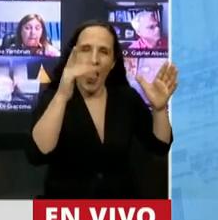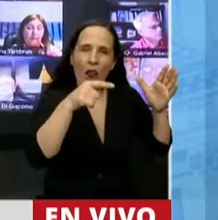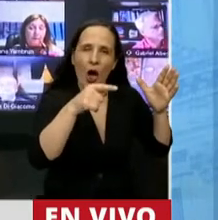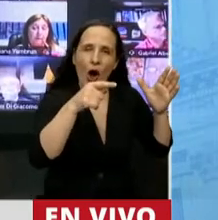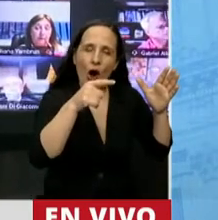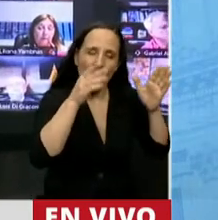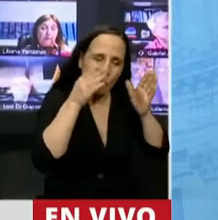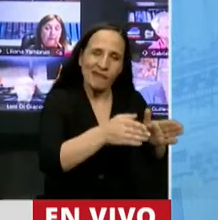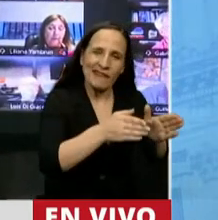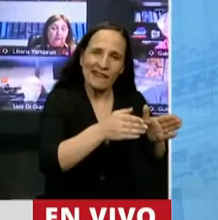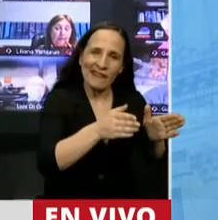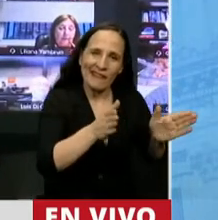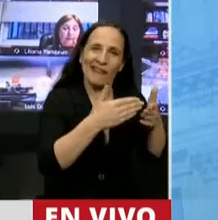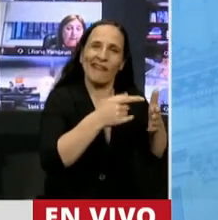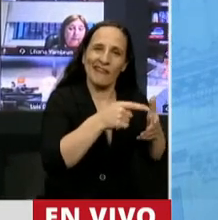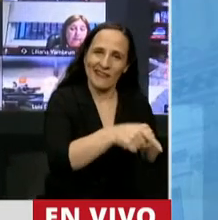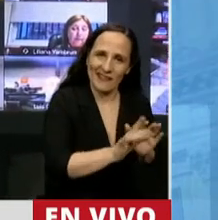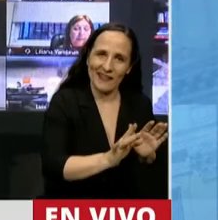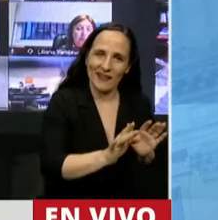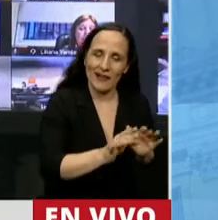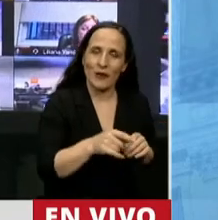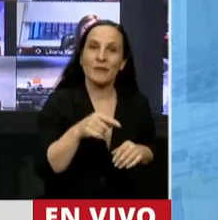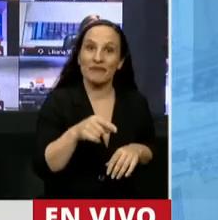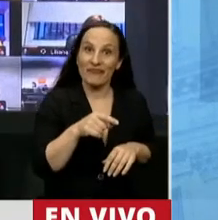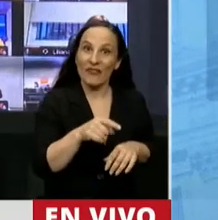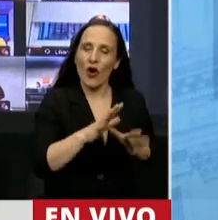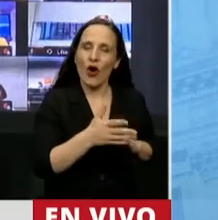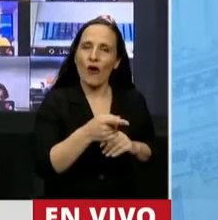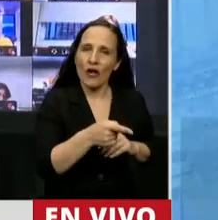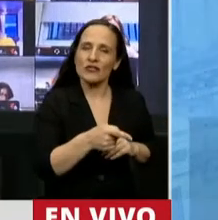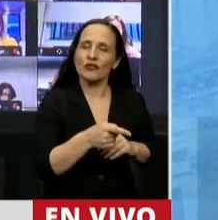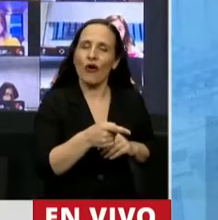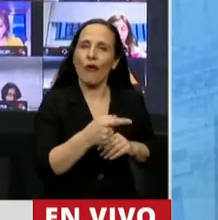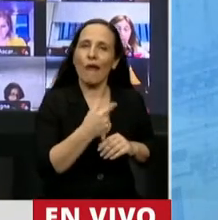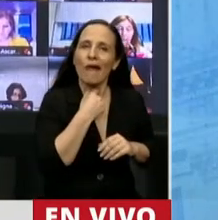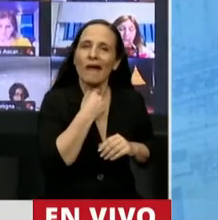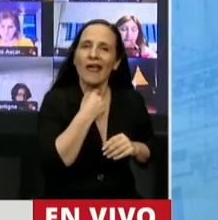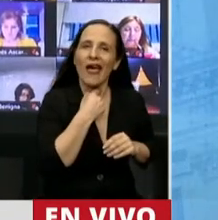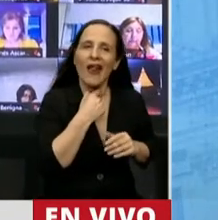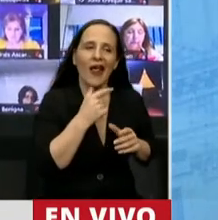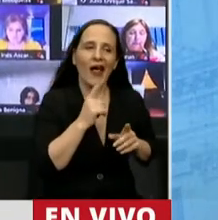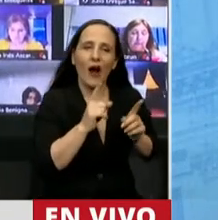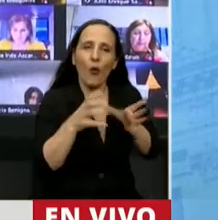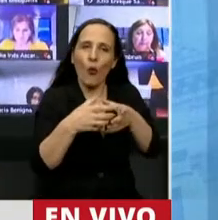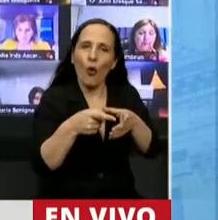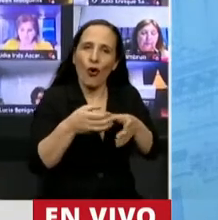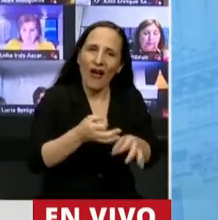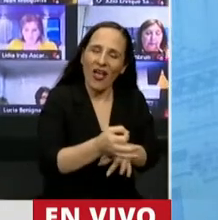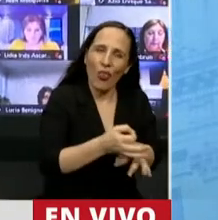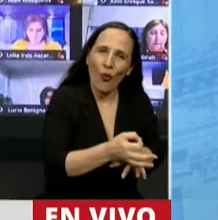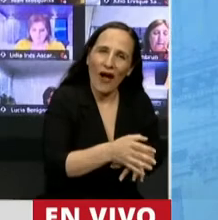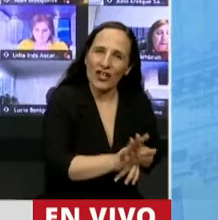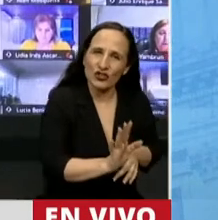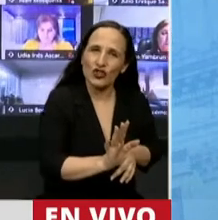esta regimentación que se intenta desarrollar en la educación argentina una